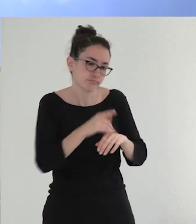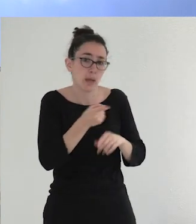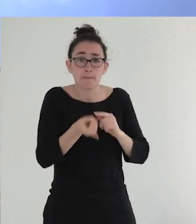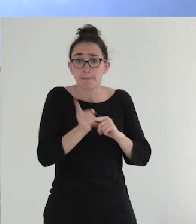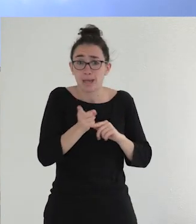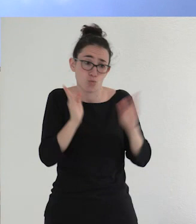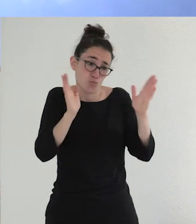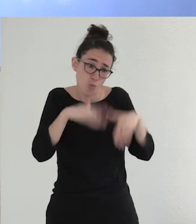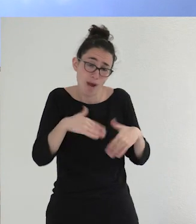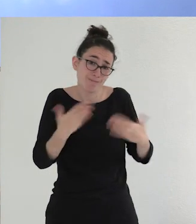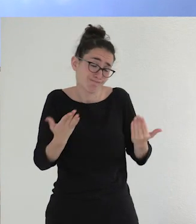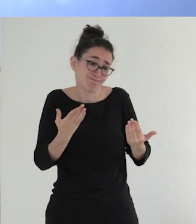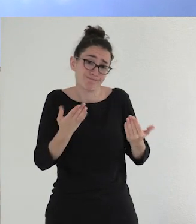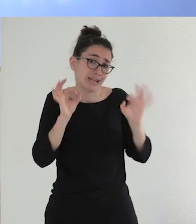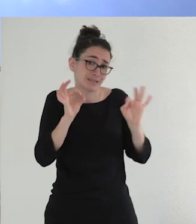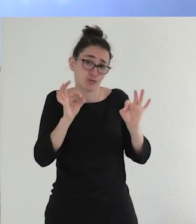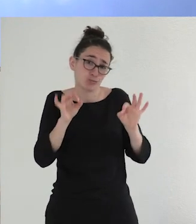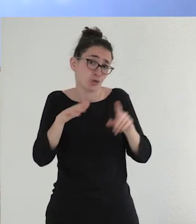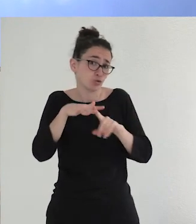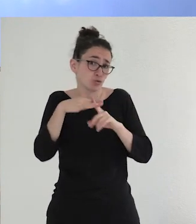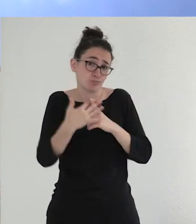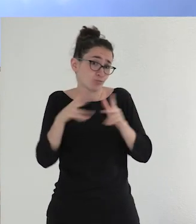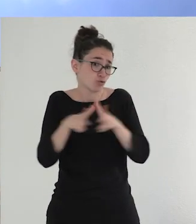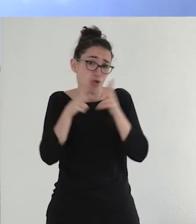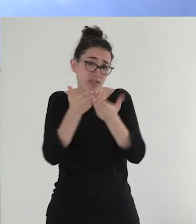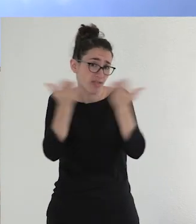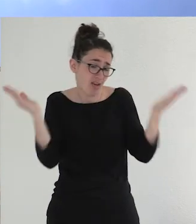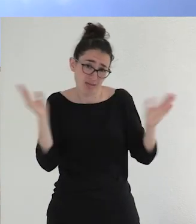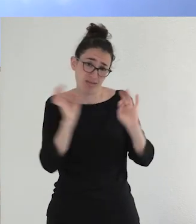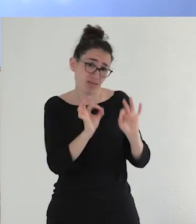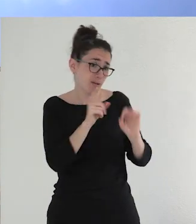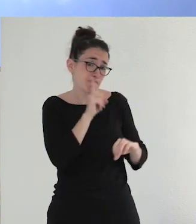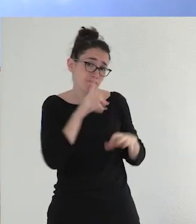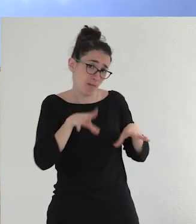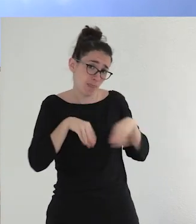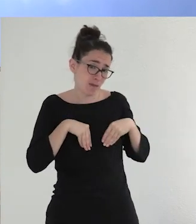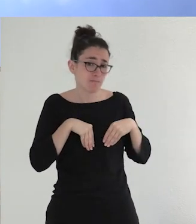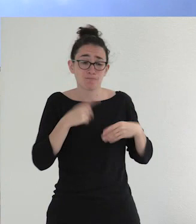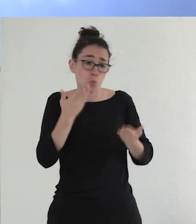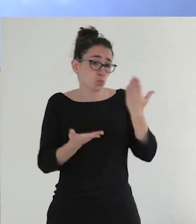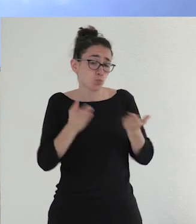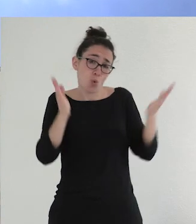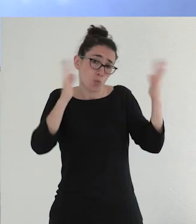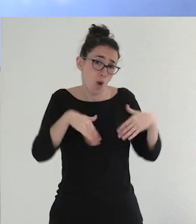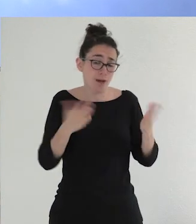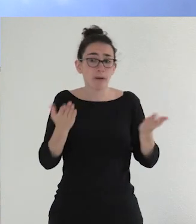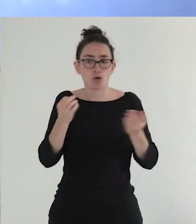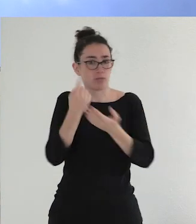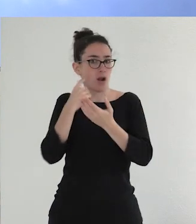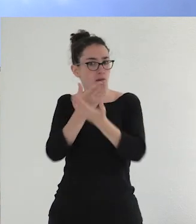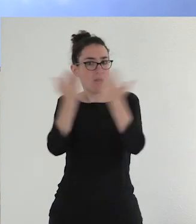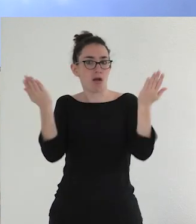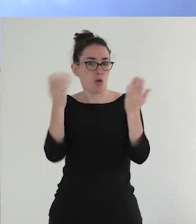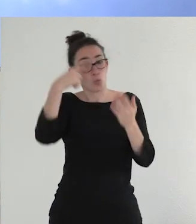pero en nuestra sociedad va a ser mejor que juegues a fútbol y que no bailes, porque eso no va a ser conveniente. Es injusto, pero es un acuerdo cultural. Esto sería mucho más honesto que